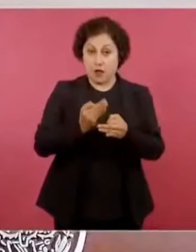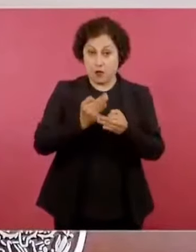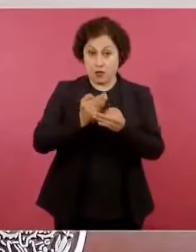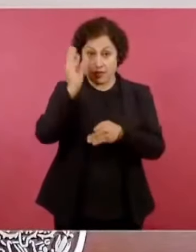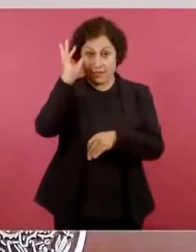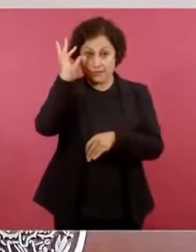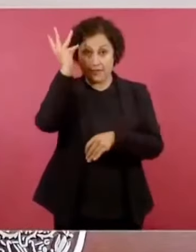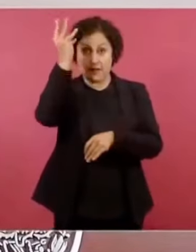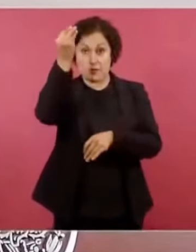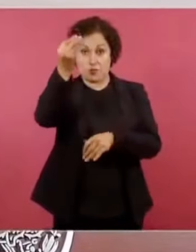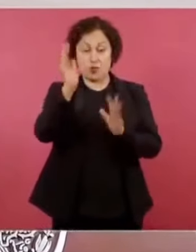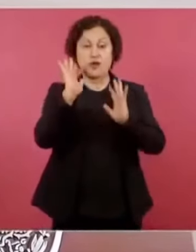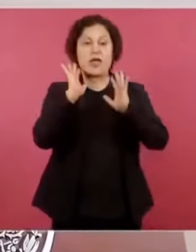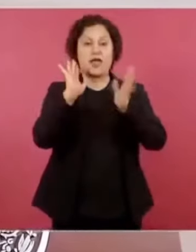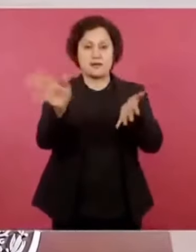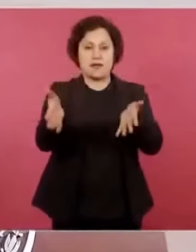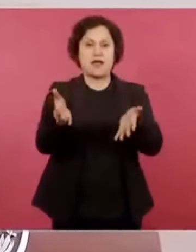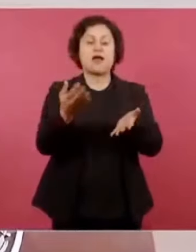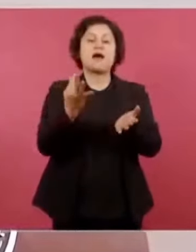con el arsénico